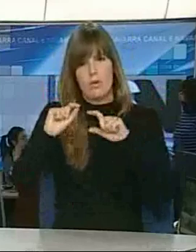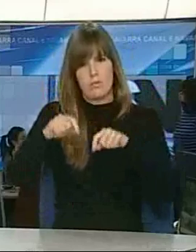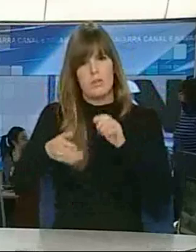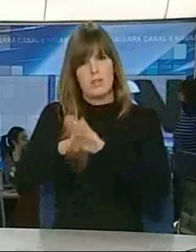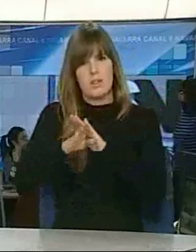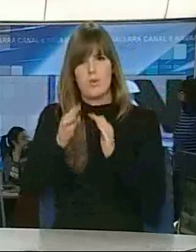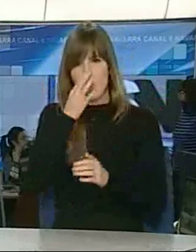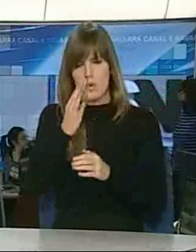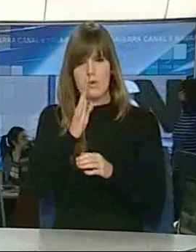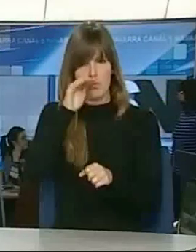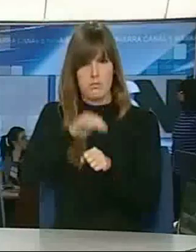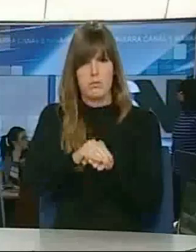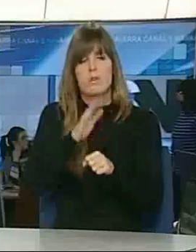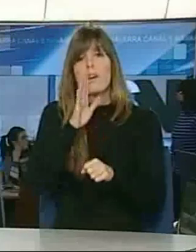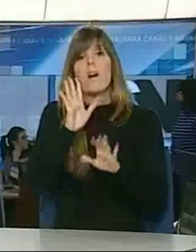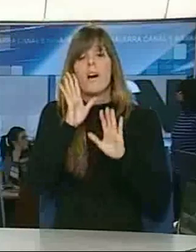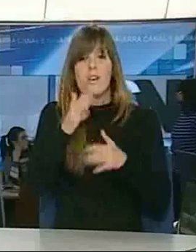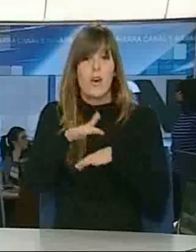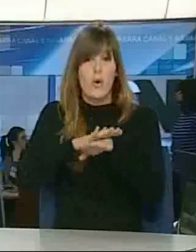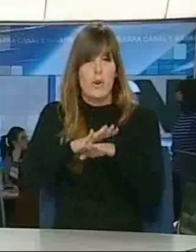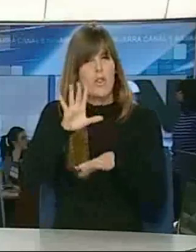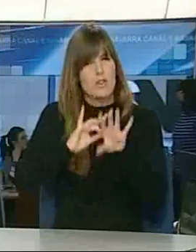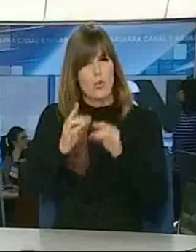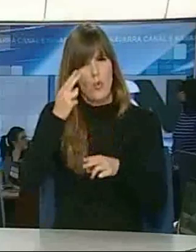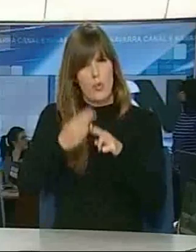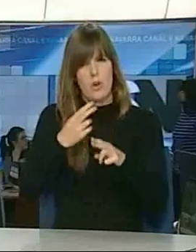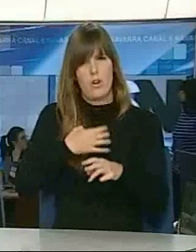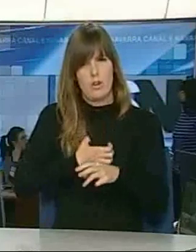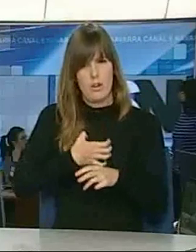que supone en el seno del gobierno las decisiones que se están tomando.